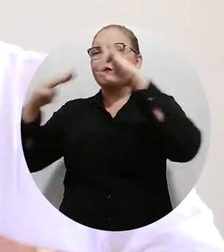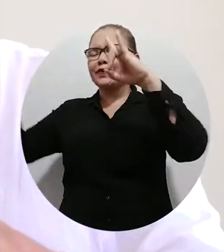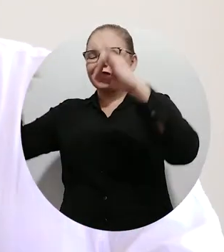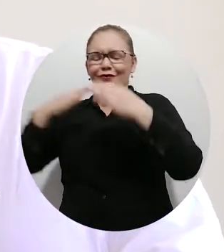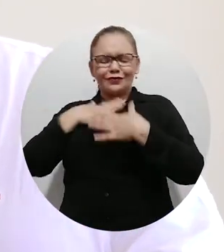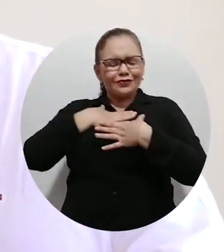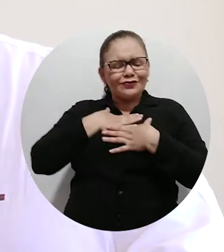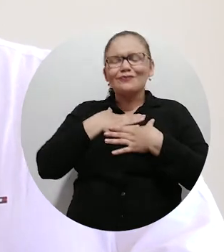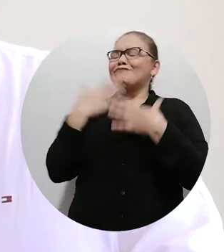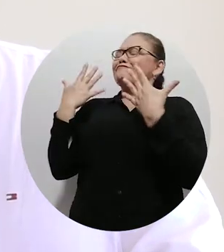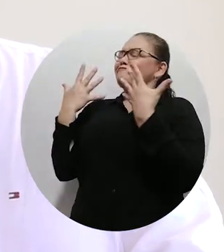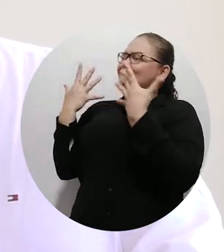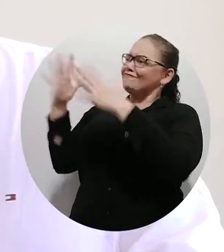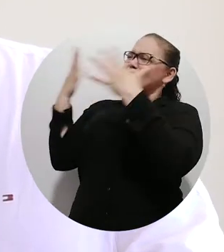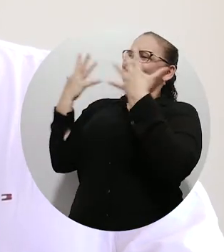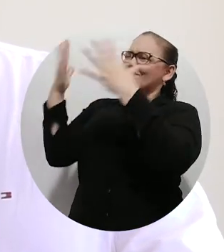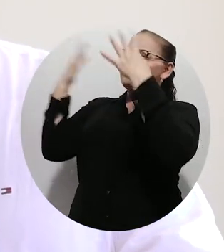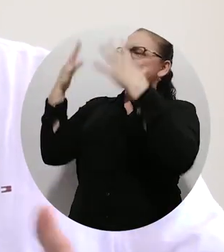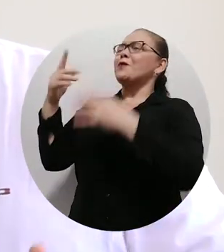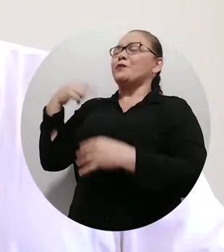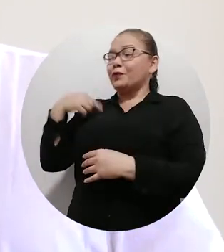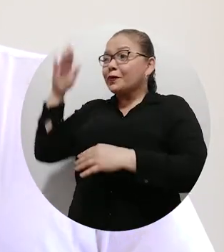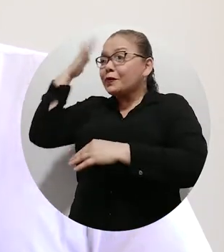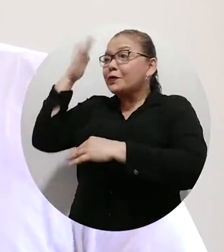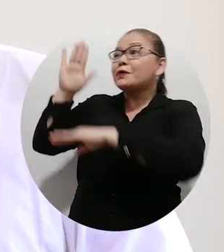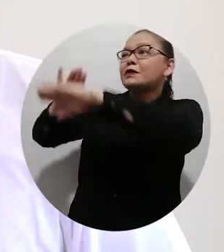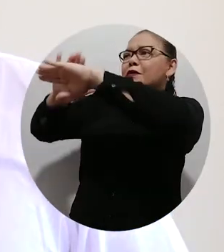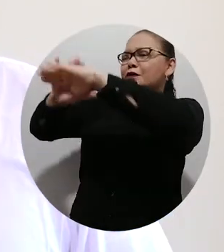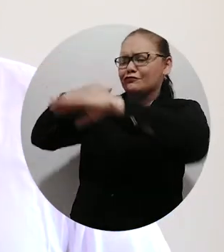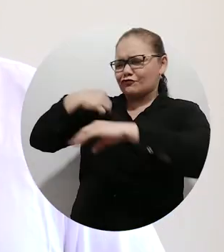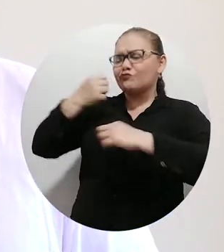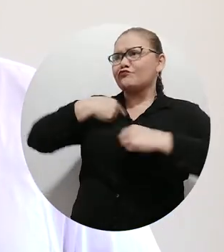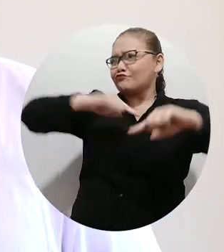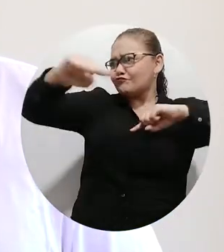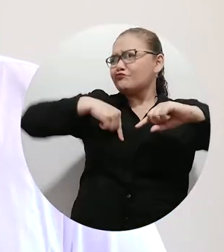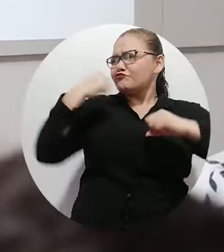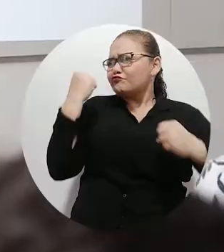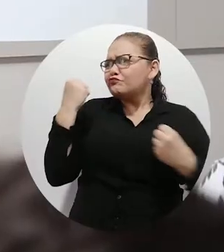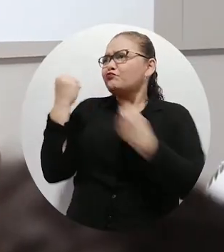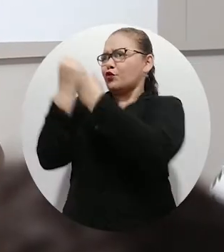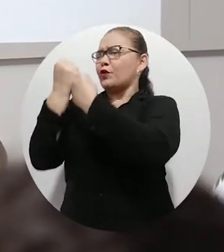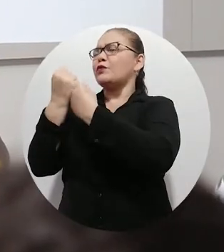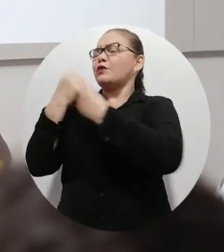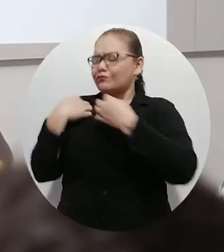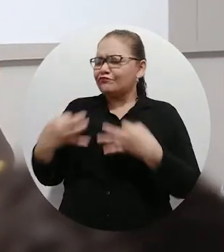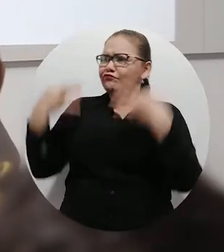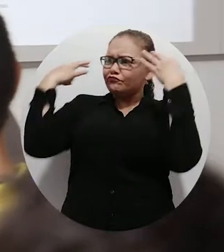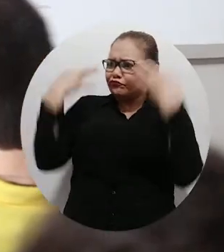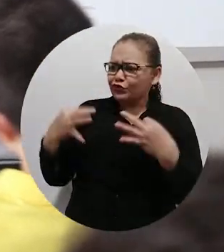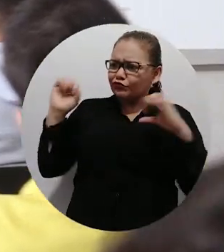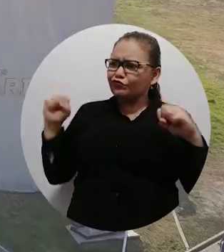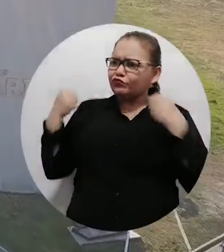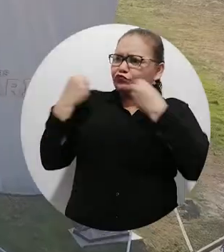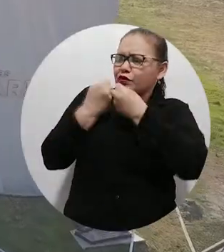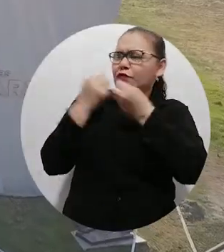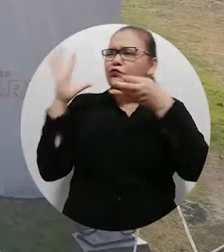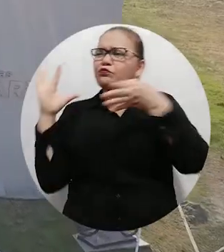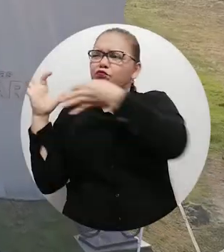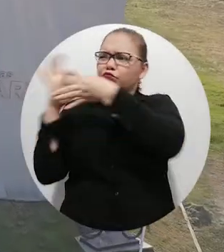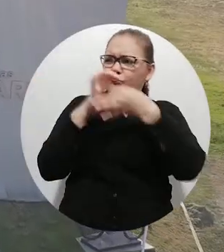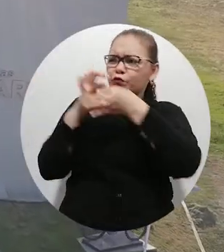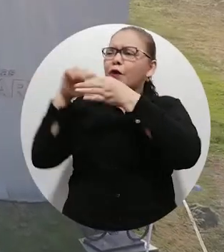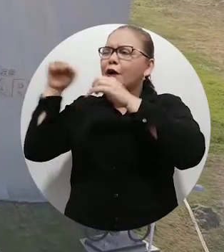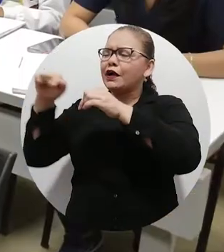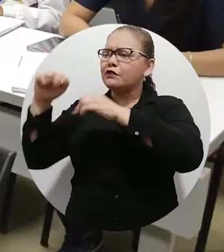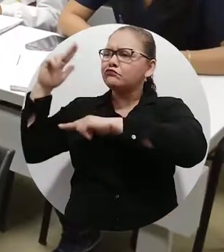yo la quiero felicitar y que cuenten con el apoyo de nuestra administración para seguir trabajando y para que la Universidad del